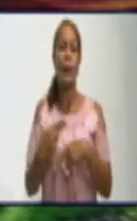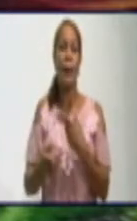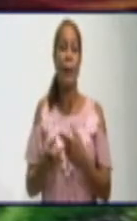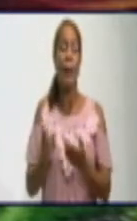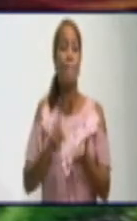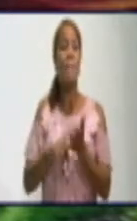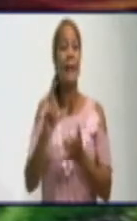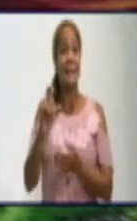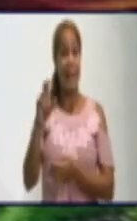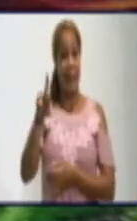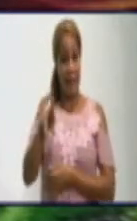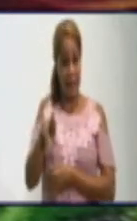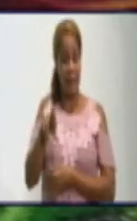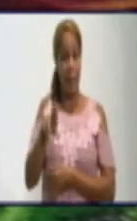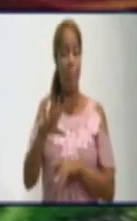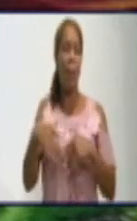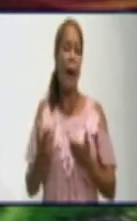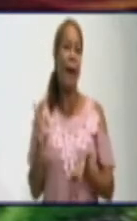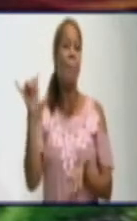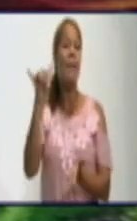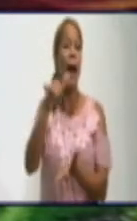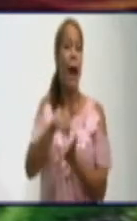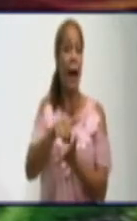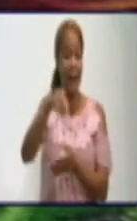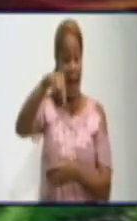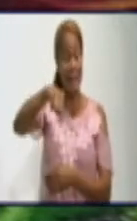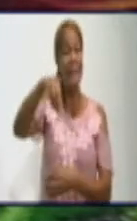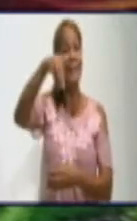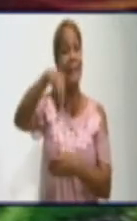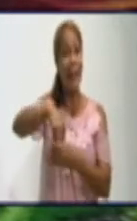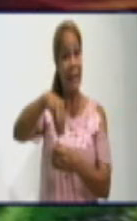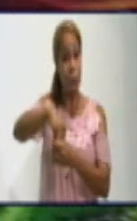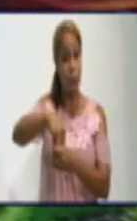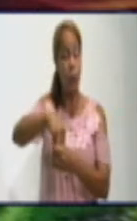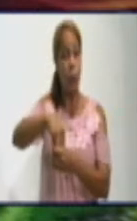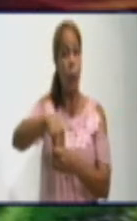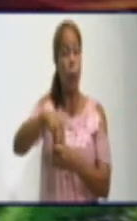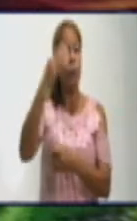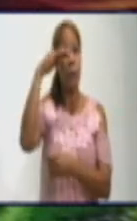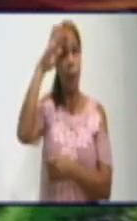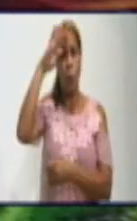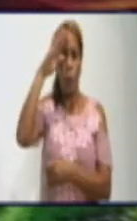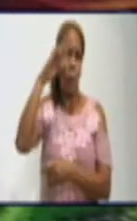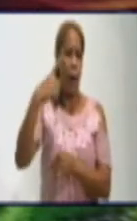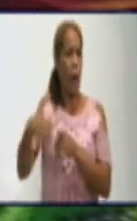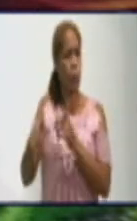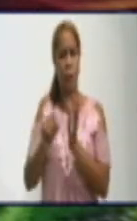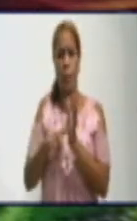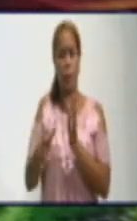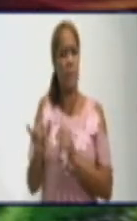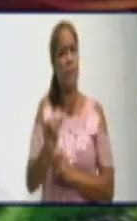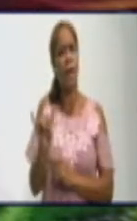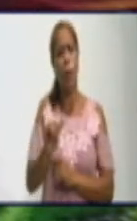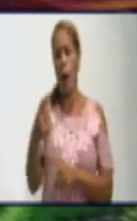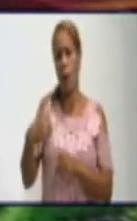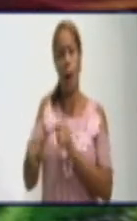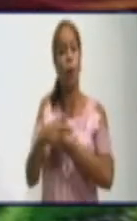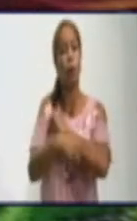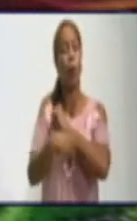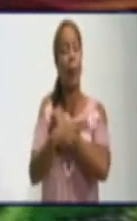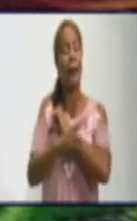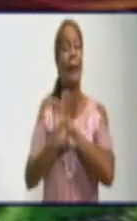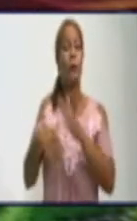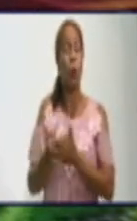dentro de nuestro país o incluso las personas también que van a salir al exterior. Usted daba la